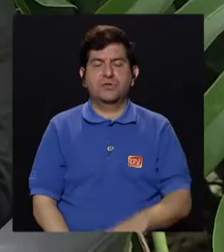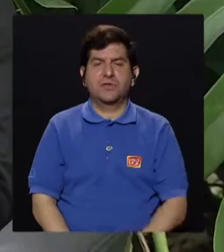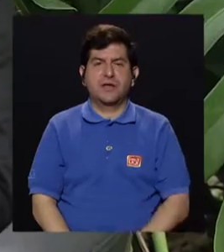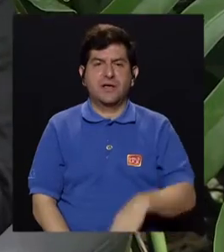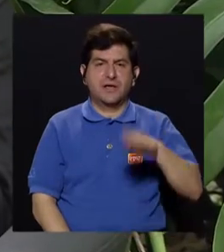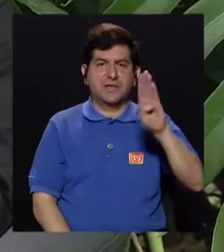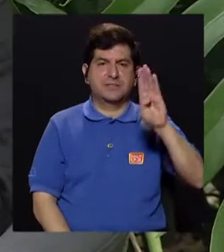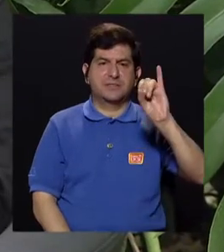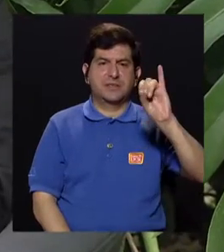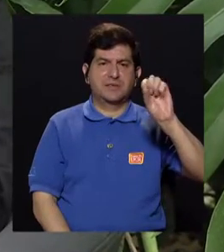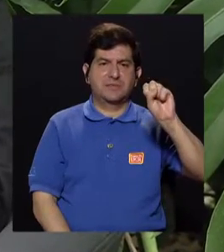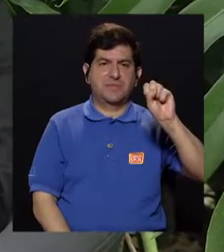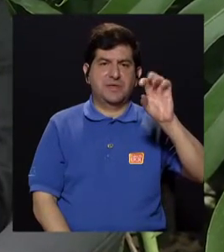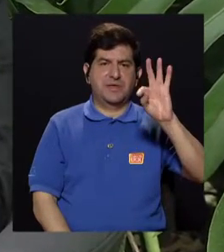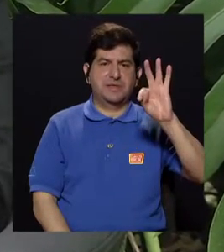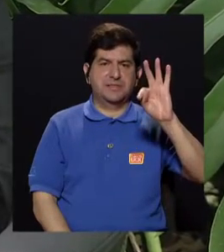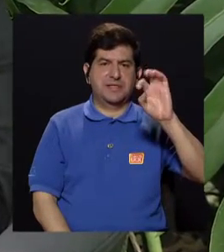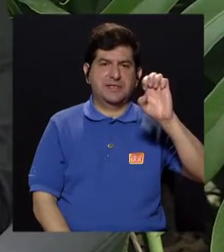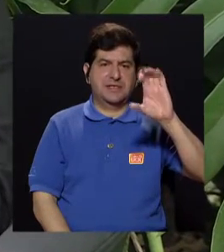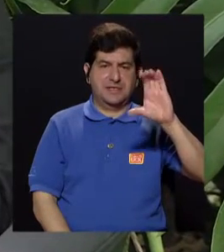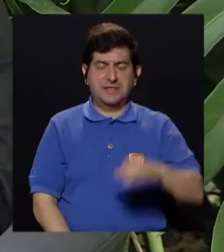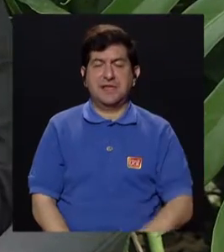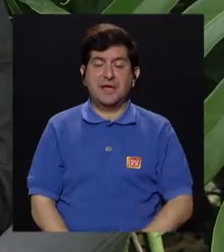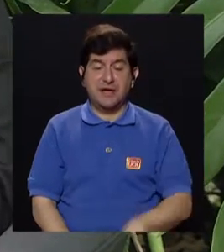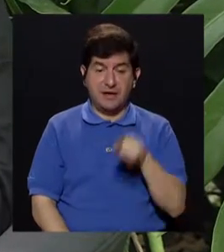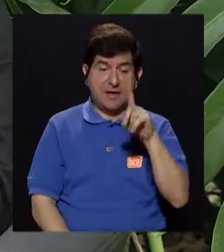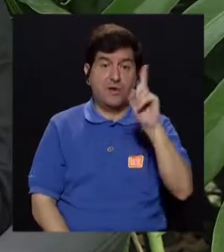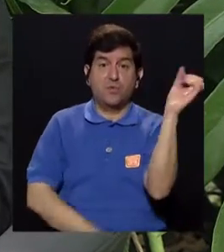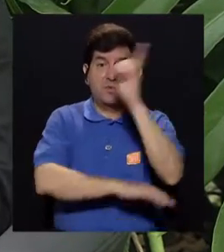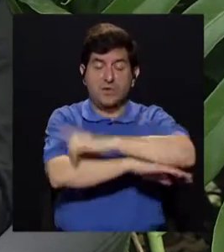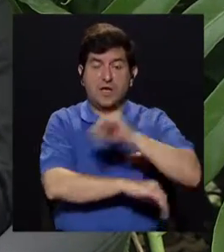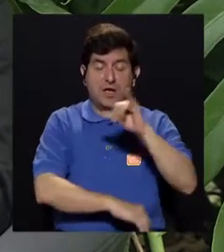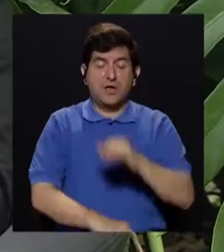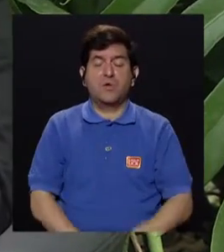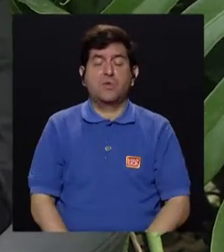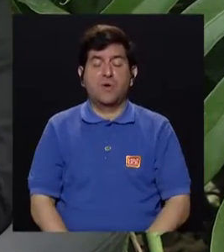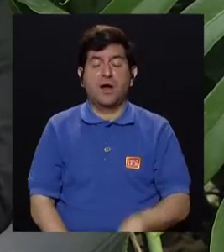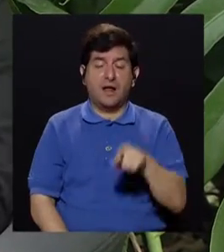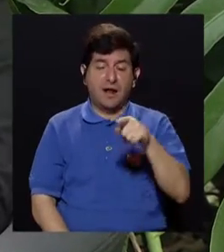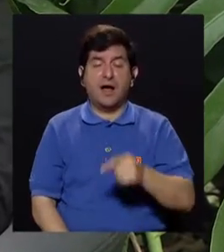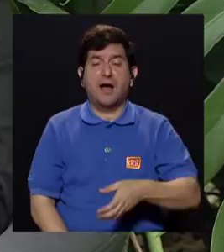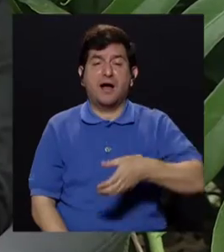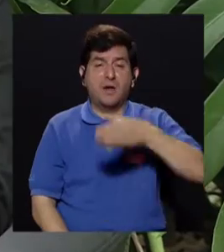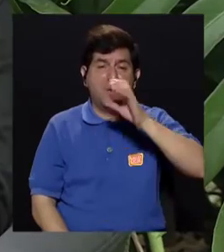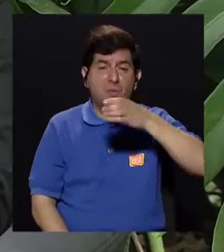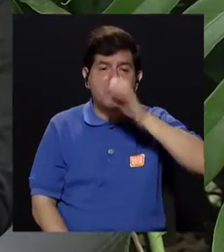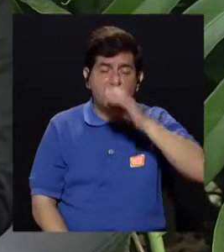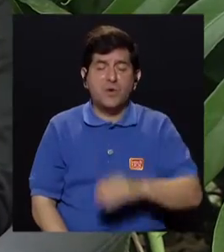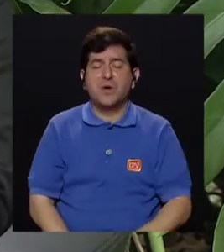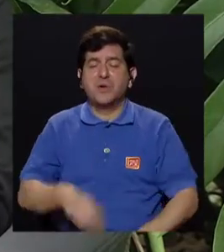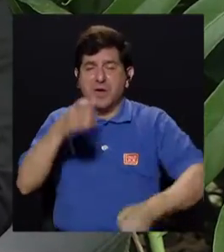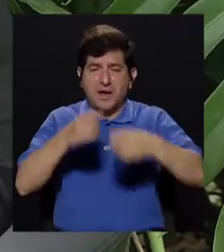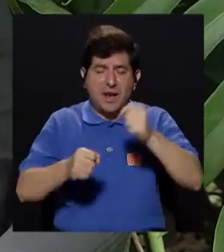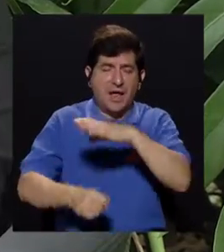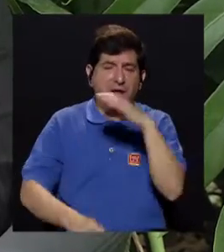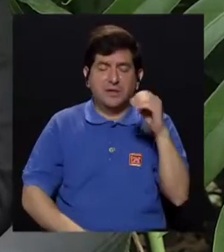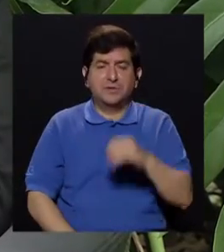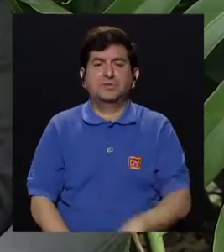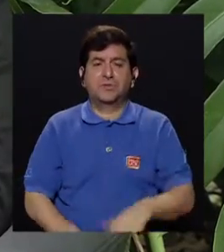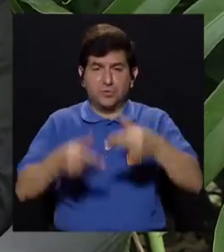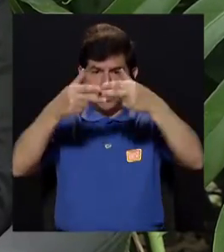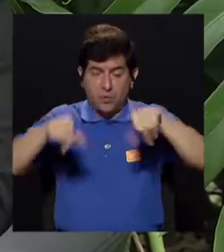bistec por día, esto unido a la cantidad de otras proteínas de gran valor, como lácteos, como huevos. Entonces, esos